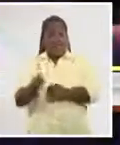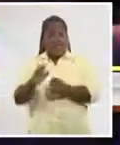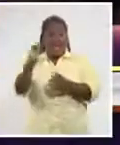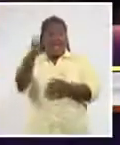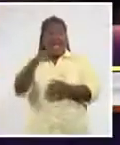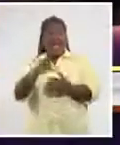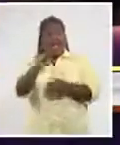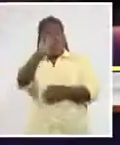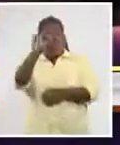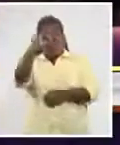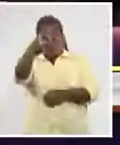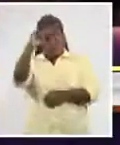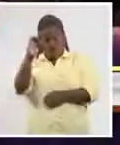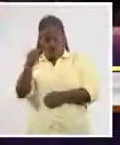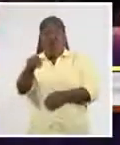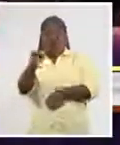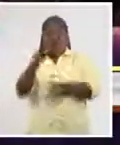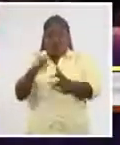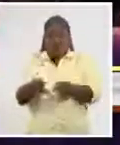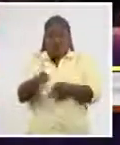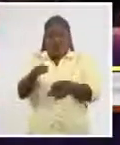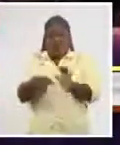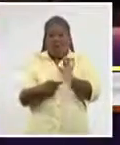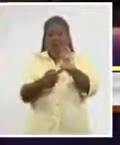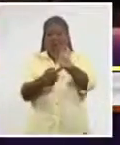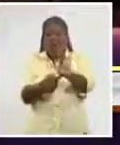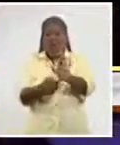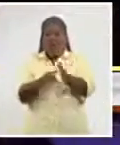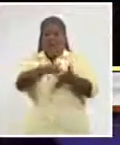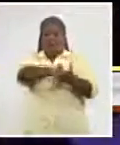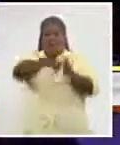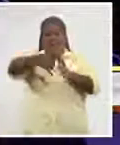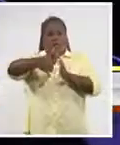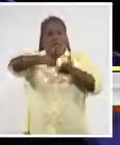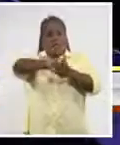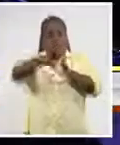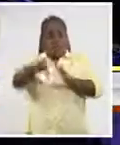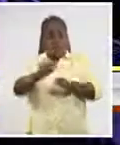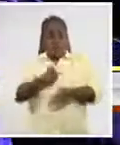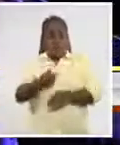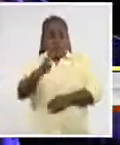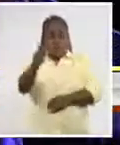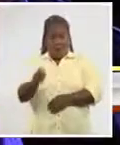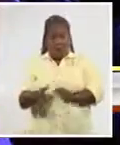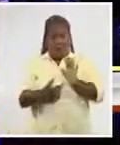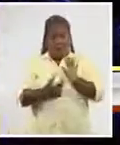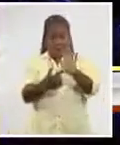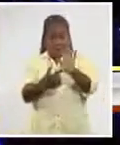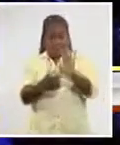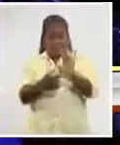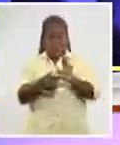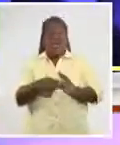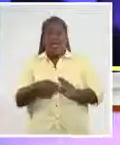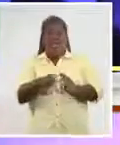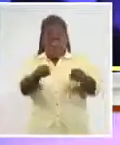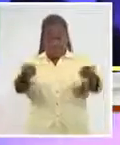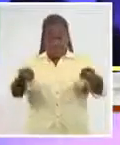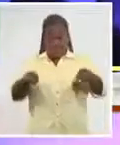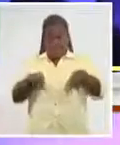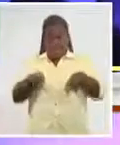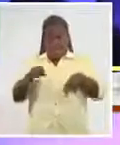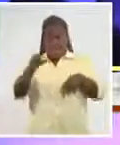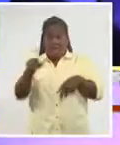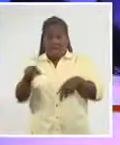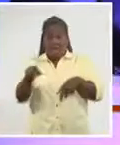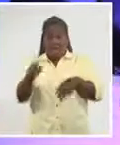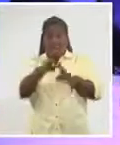regresó a los escenarios de la isla con su proyecto Groove Messengers. El artista se presentó en la Sala Covarrubias del Teatro Nacional de Cuba junto